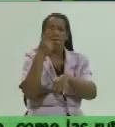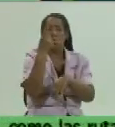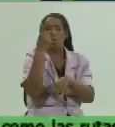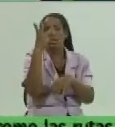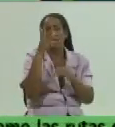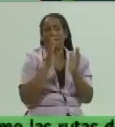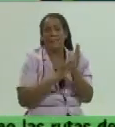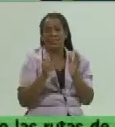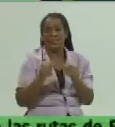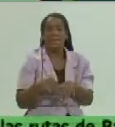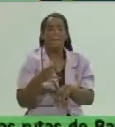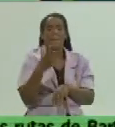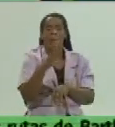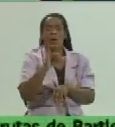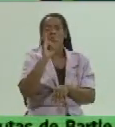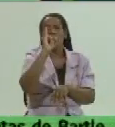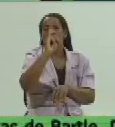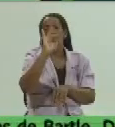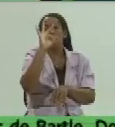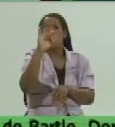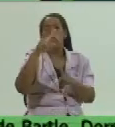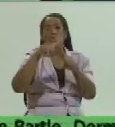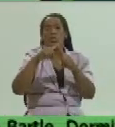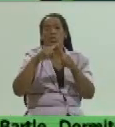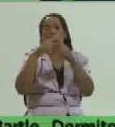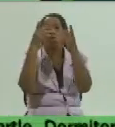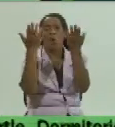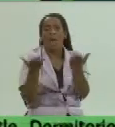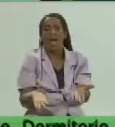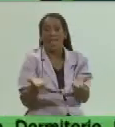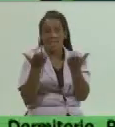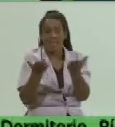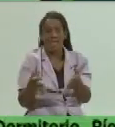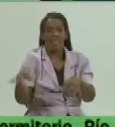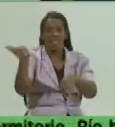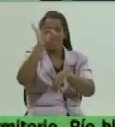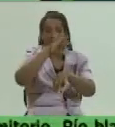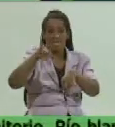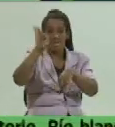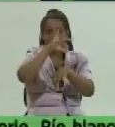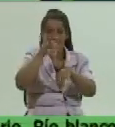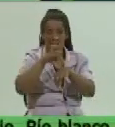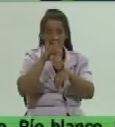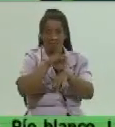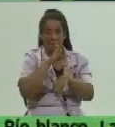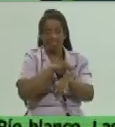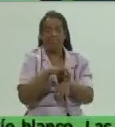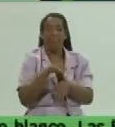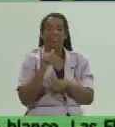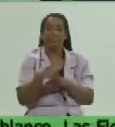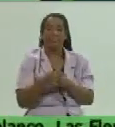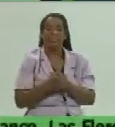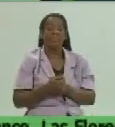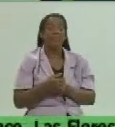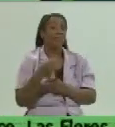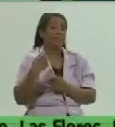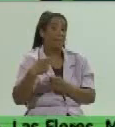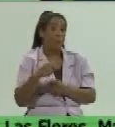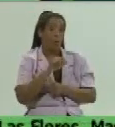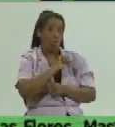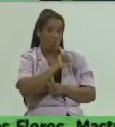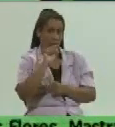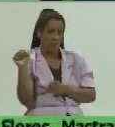supera las 68 toneladas de miel en este sentido nosotros tenemos que lograr